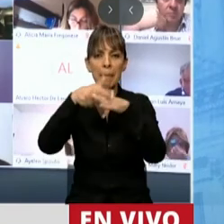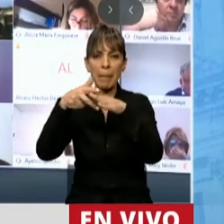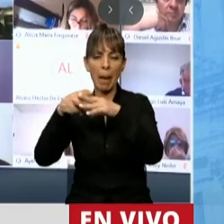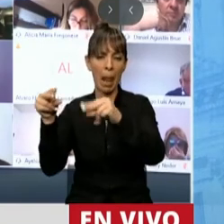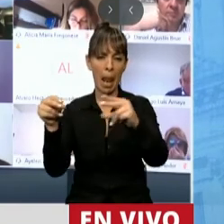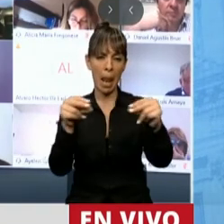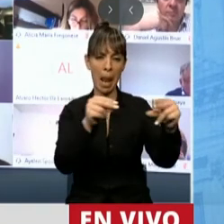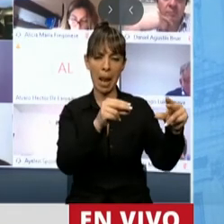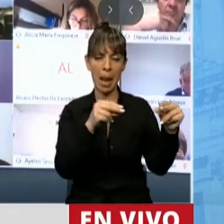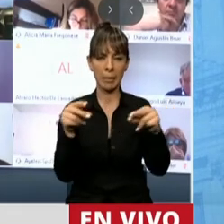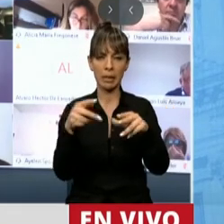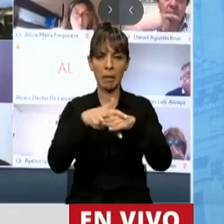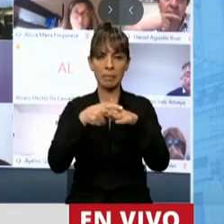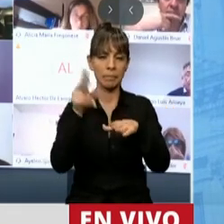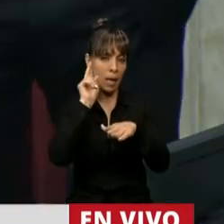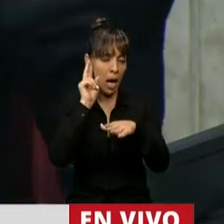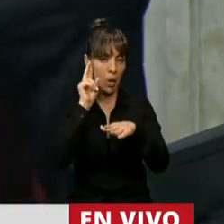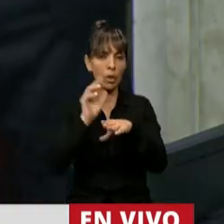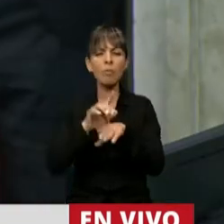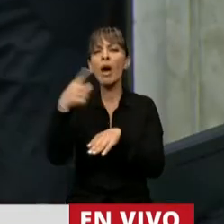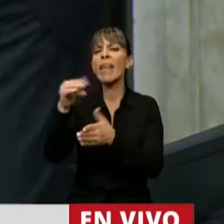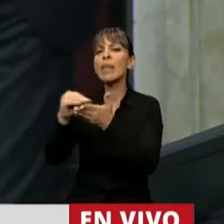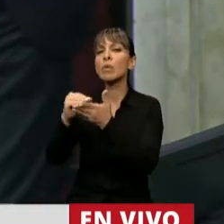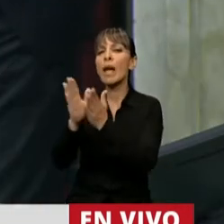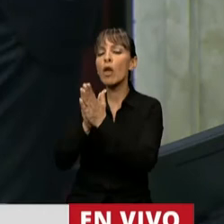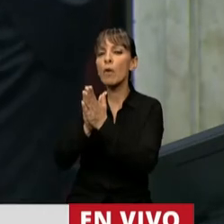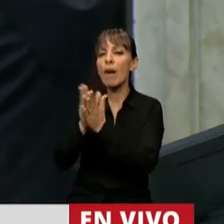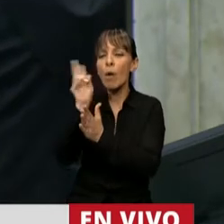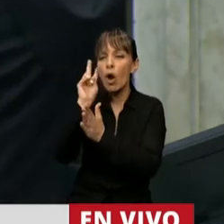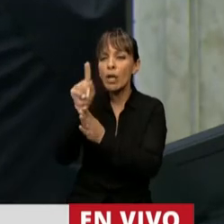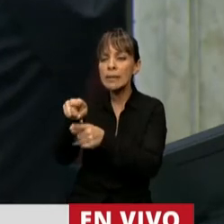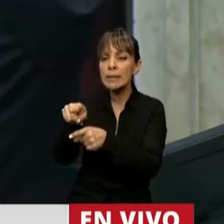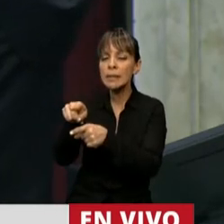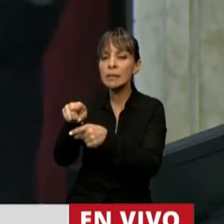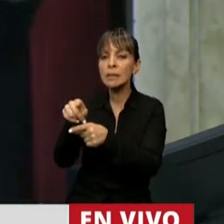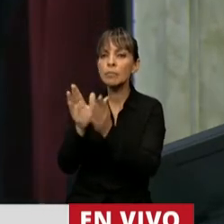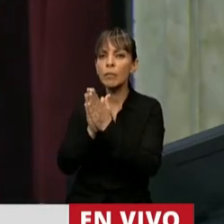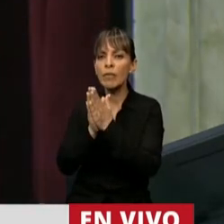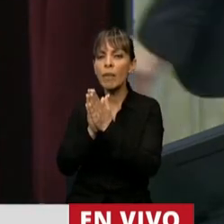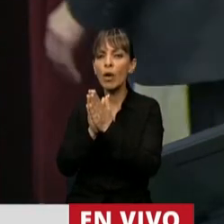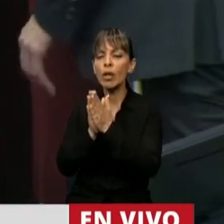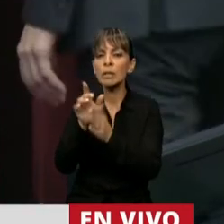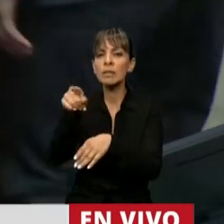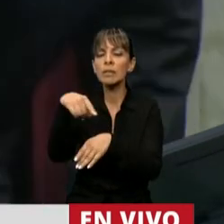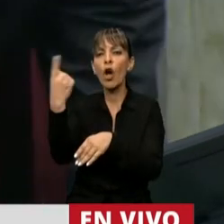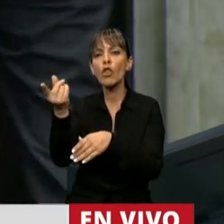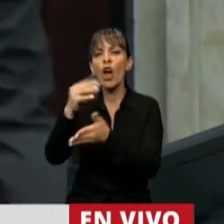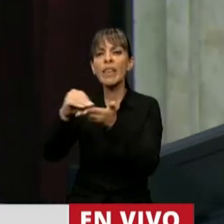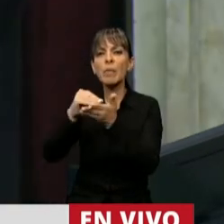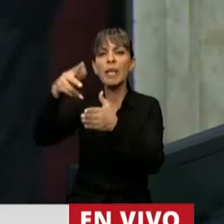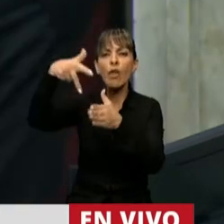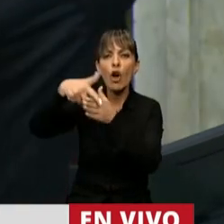representada por el gobierno de Le pido, por favor, que no